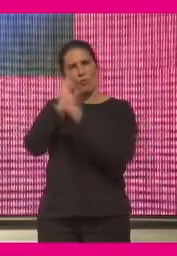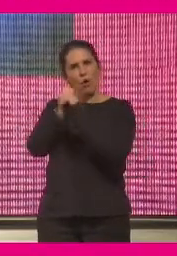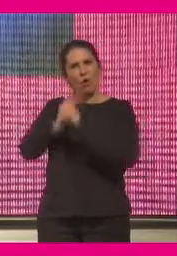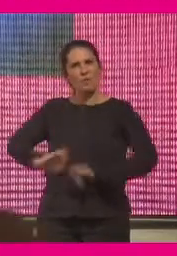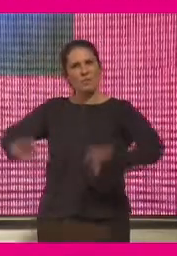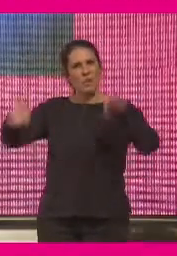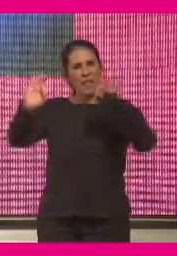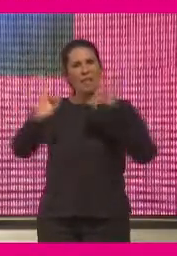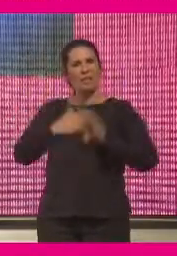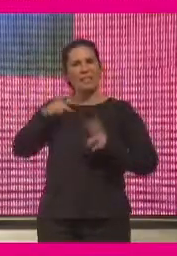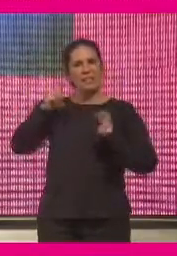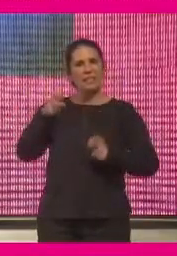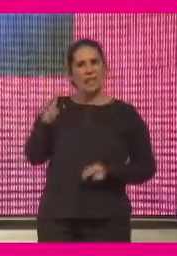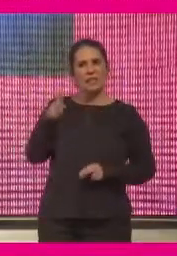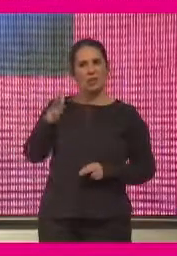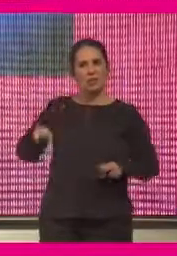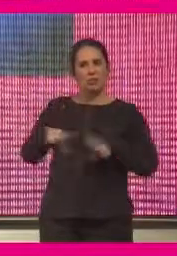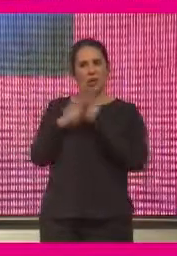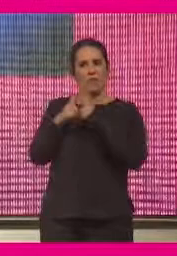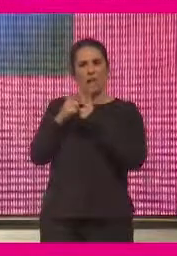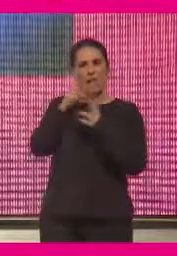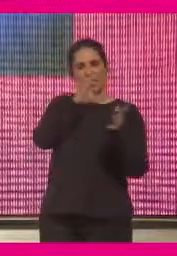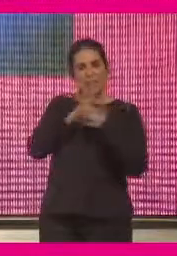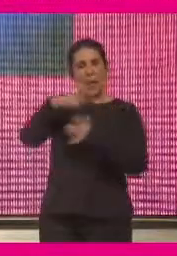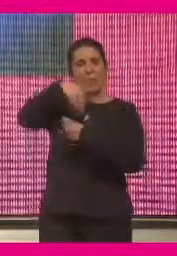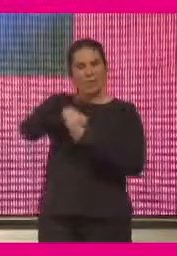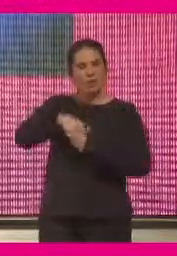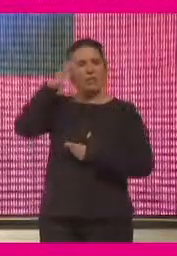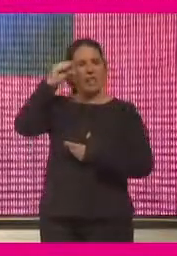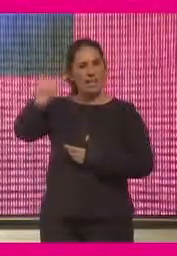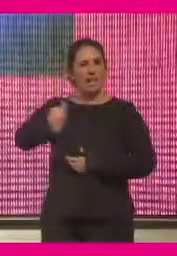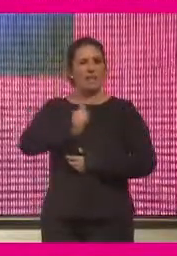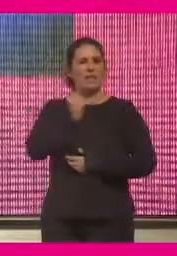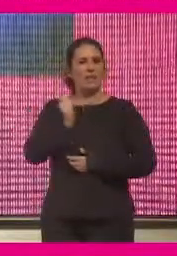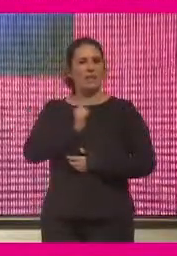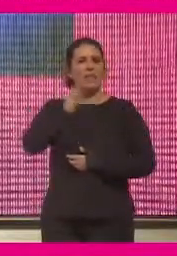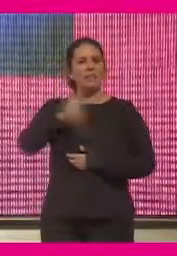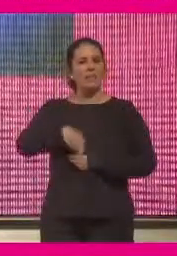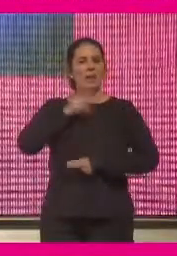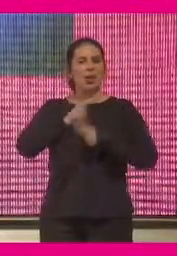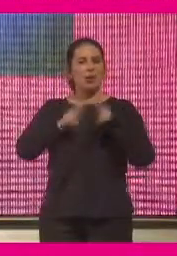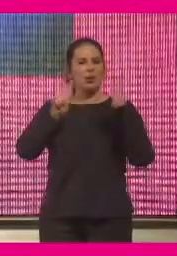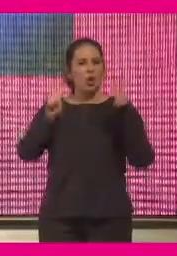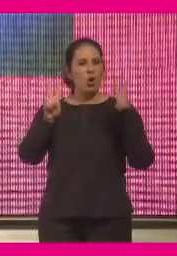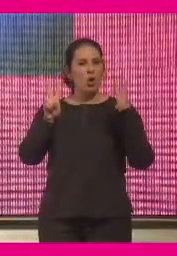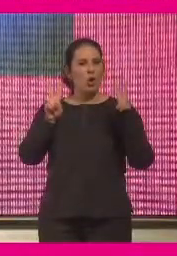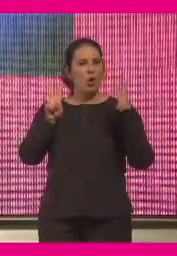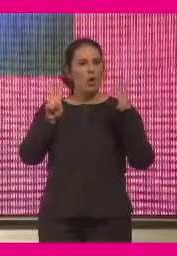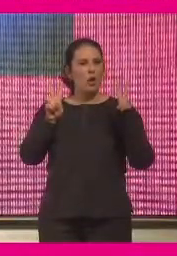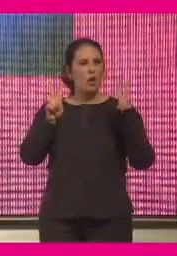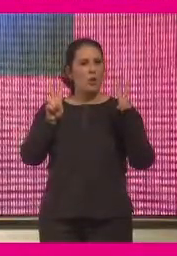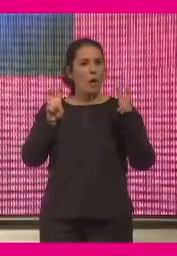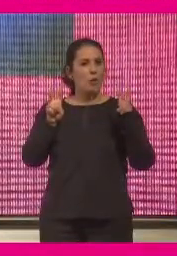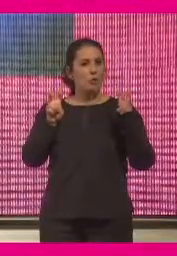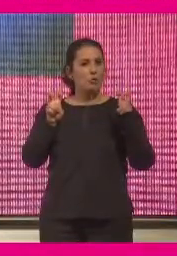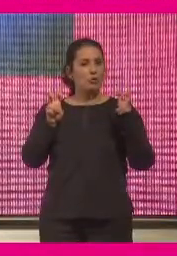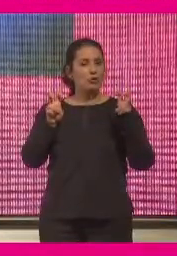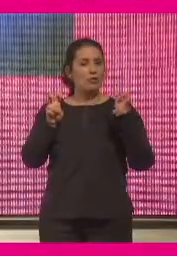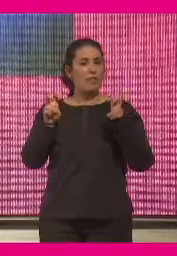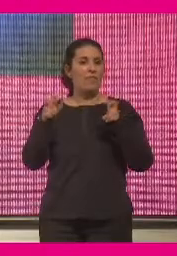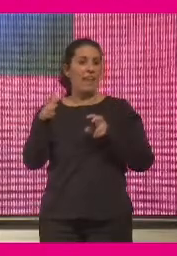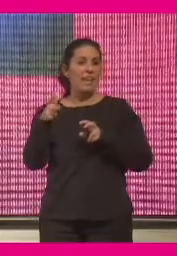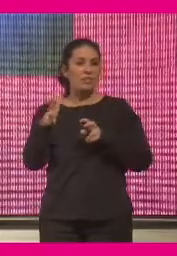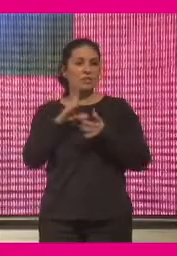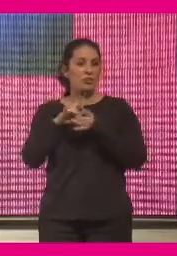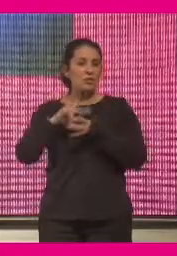en lo que son los derechos asociados a la inteligencia artificial y también los neuroderechos, los derechos asociados a las tecnologías